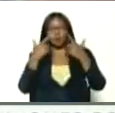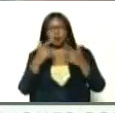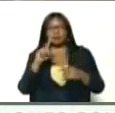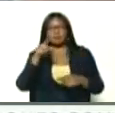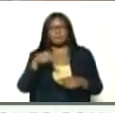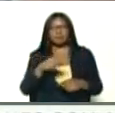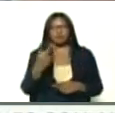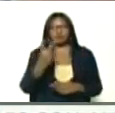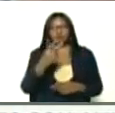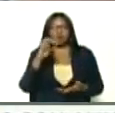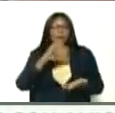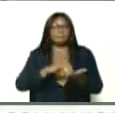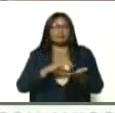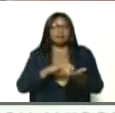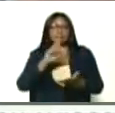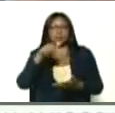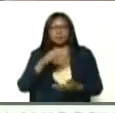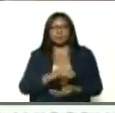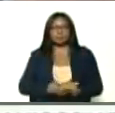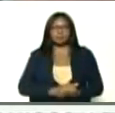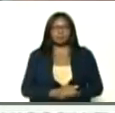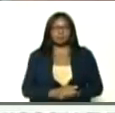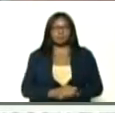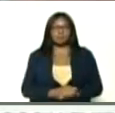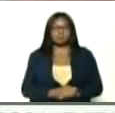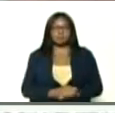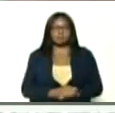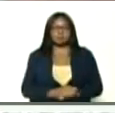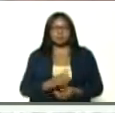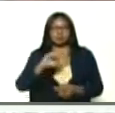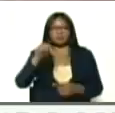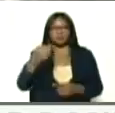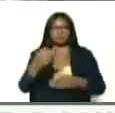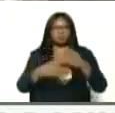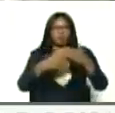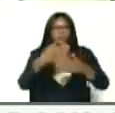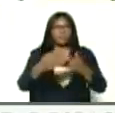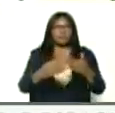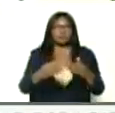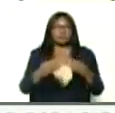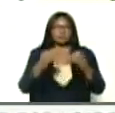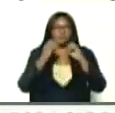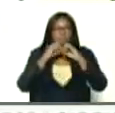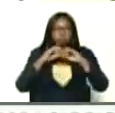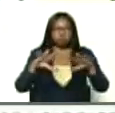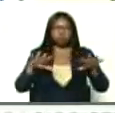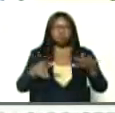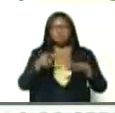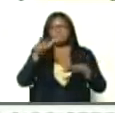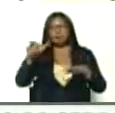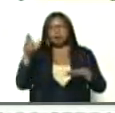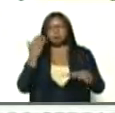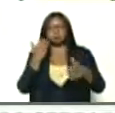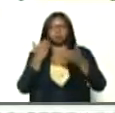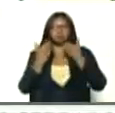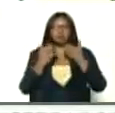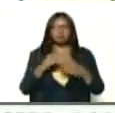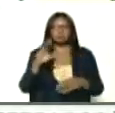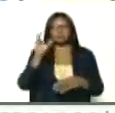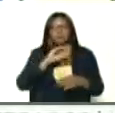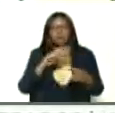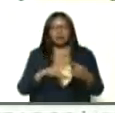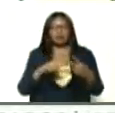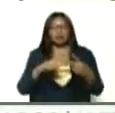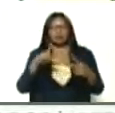casos, en Miranda, y luego, en el seguimiento, comenzaron a aparecer, más casos, en Caracas,